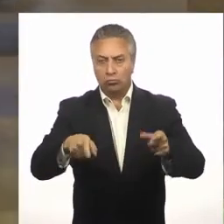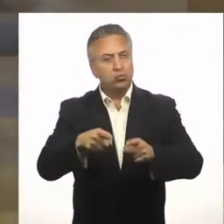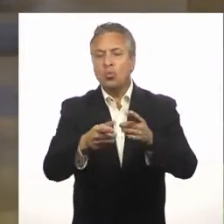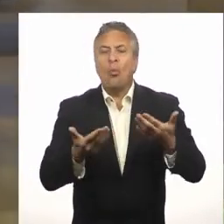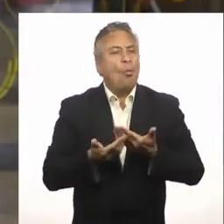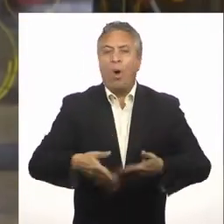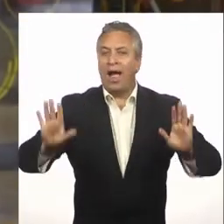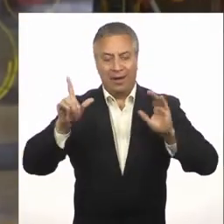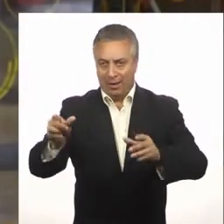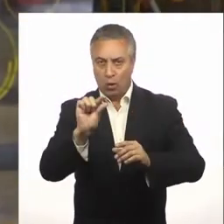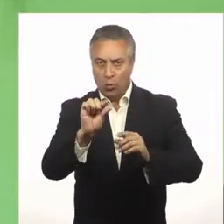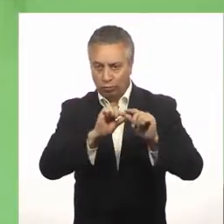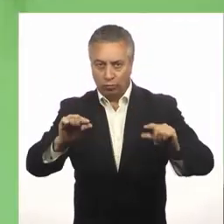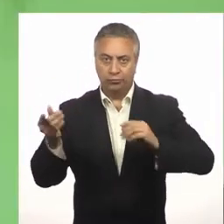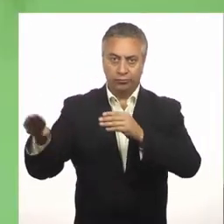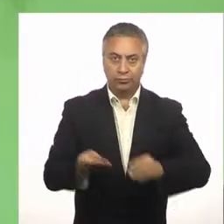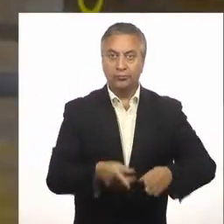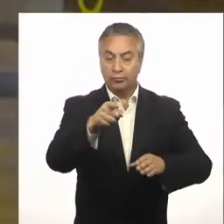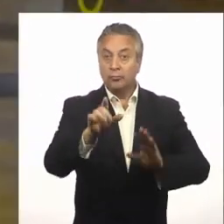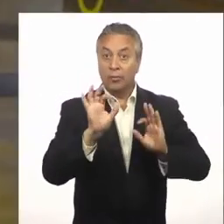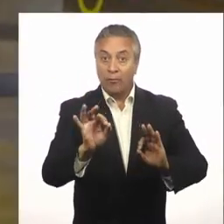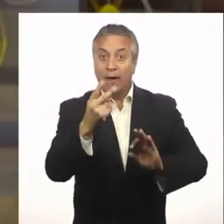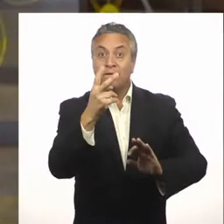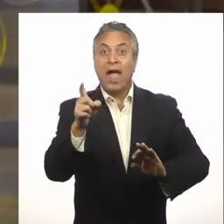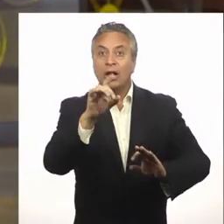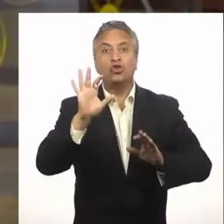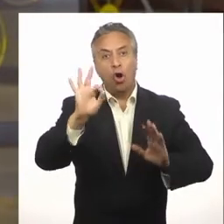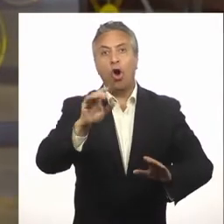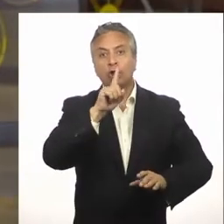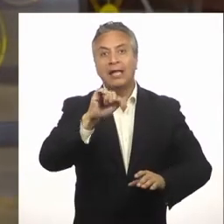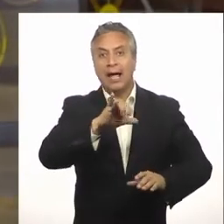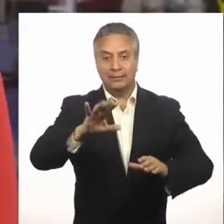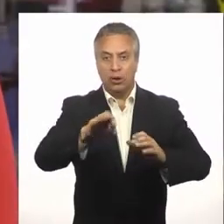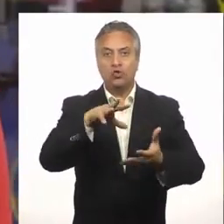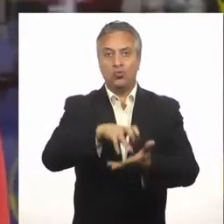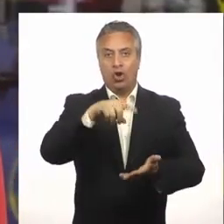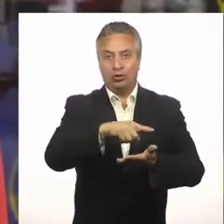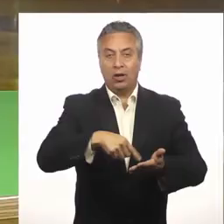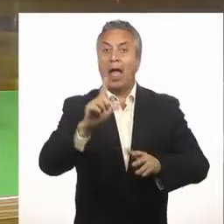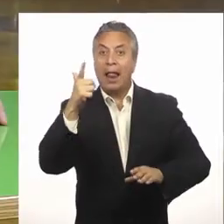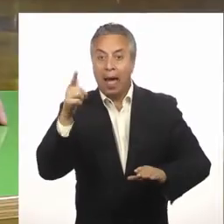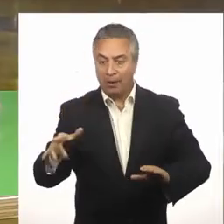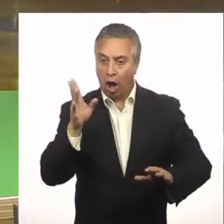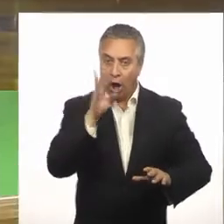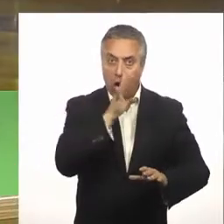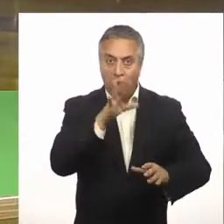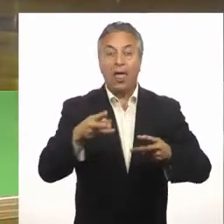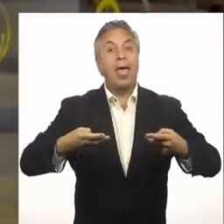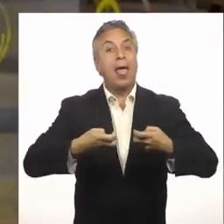cartón que esté en tu casa. Un vaso o una taza para hacer moldes. Lápices para colorear, elásticos. Y